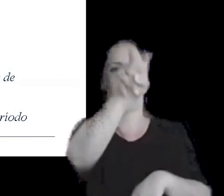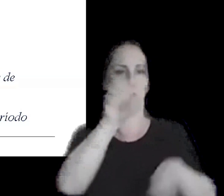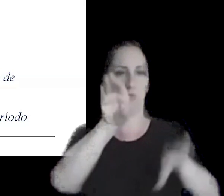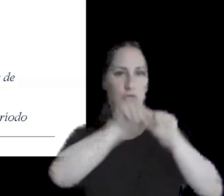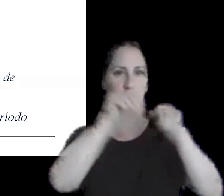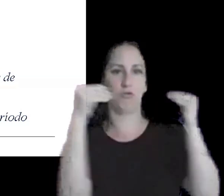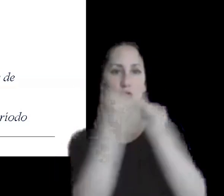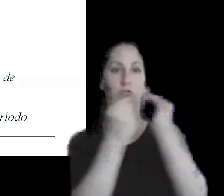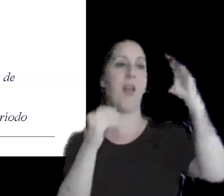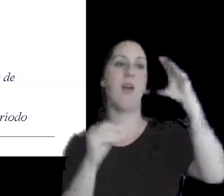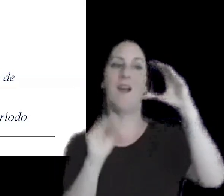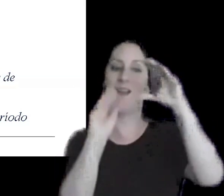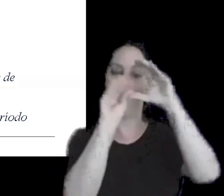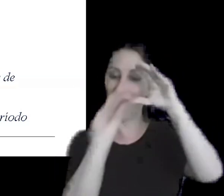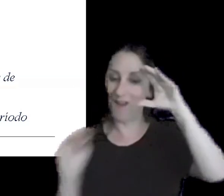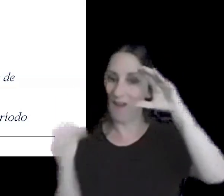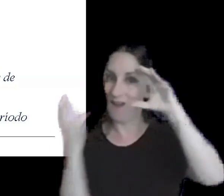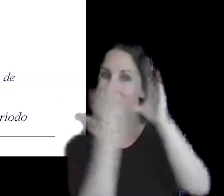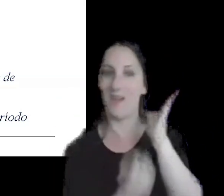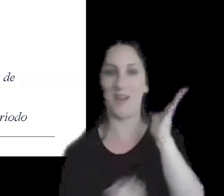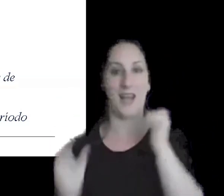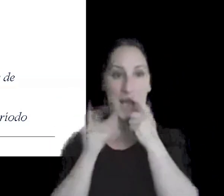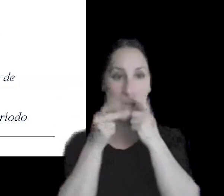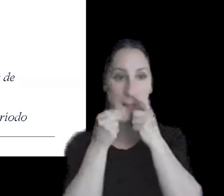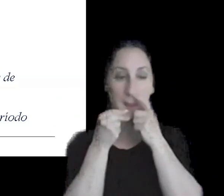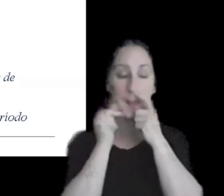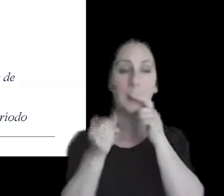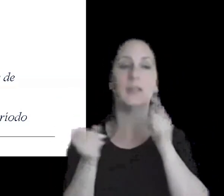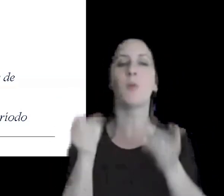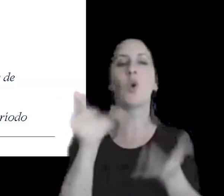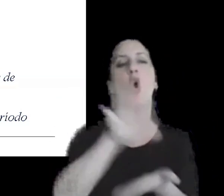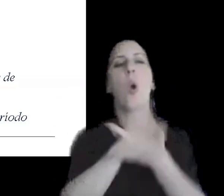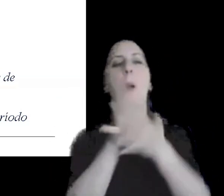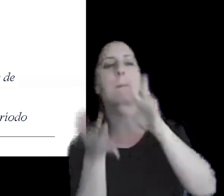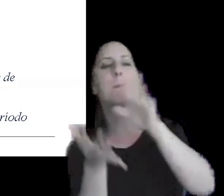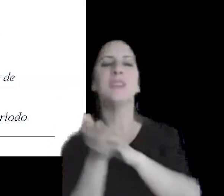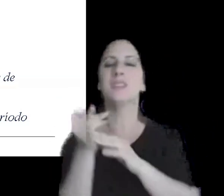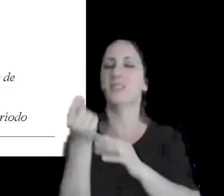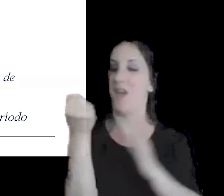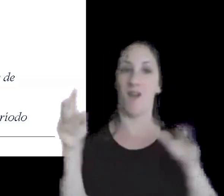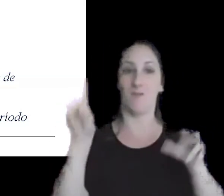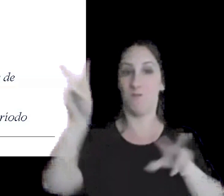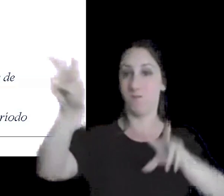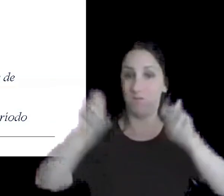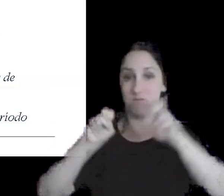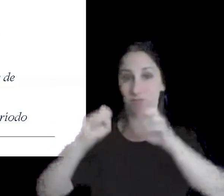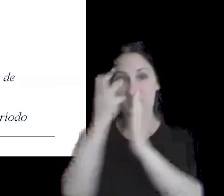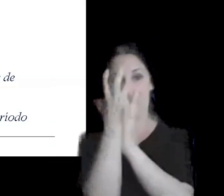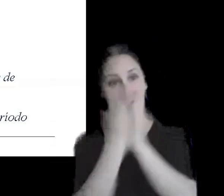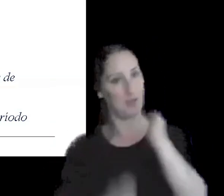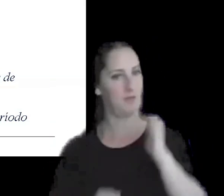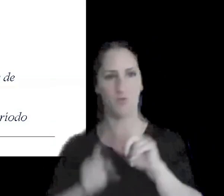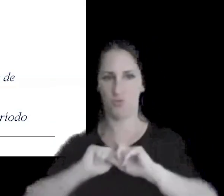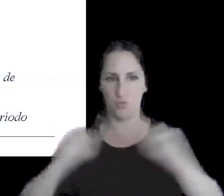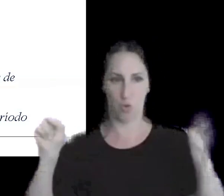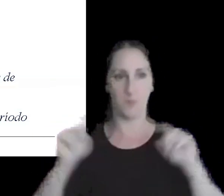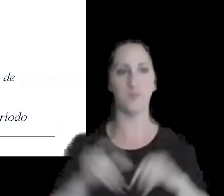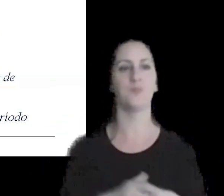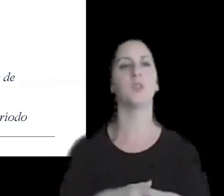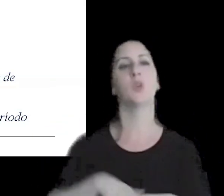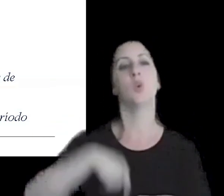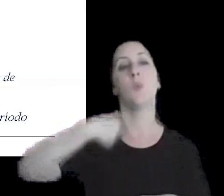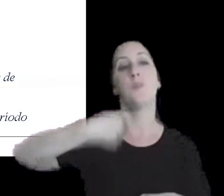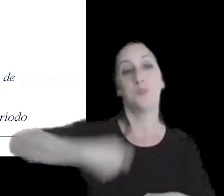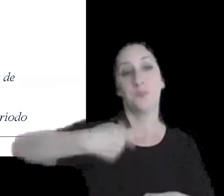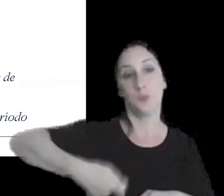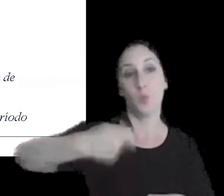deducción y tampoco se podrá compensar estos montos de retención o percepción las alícuotas sobre los